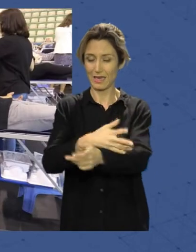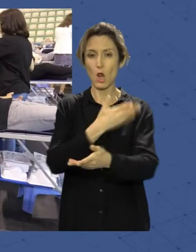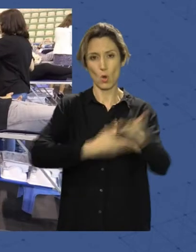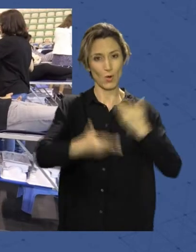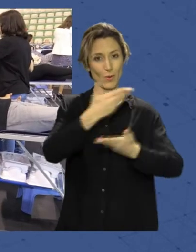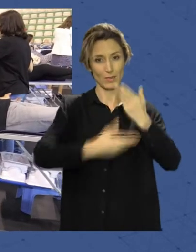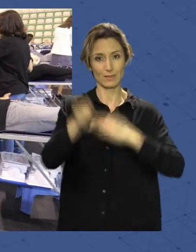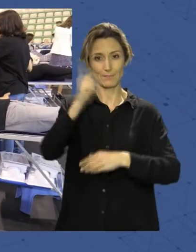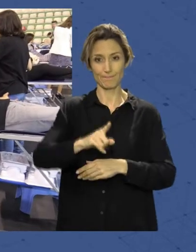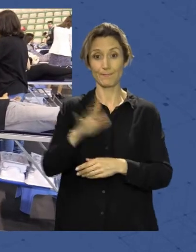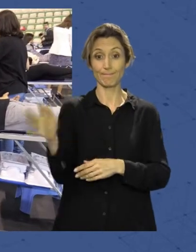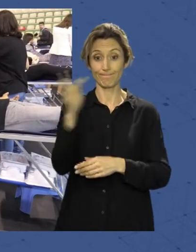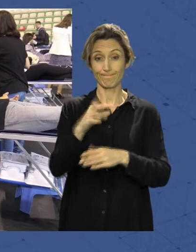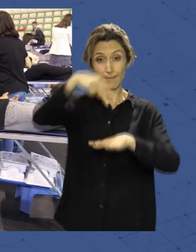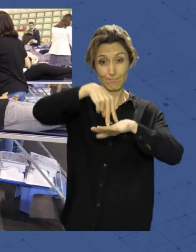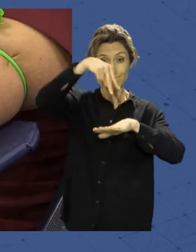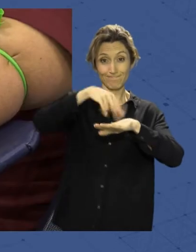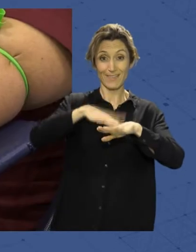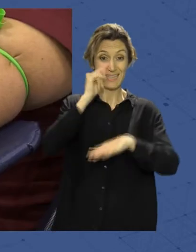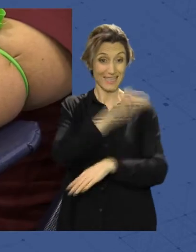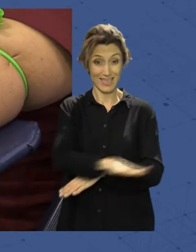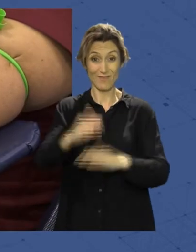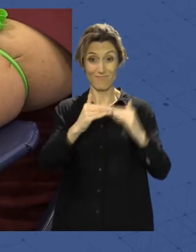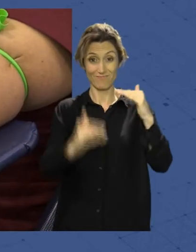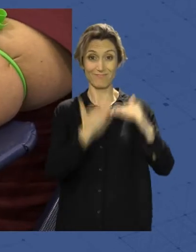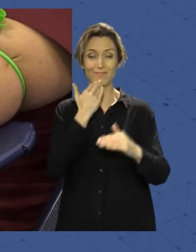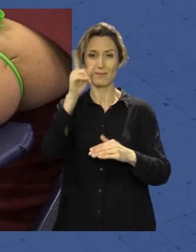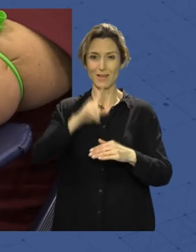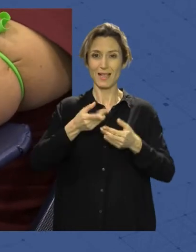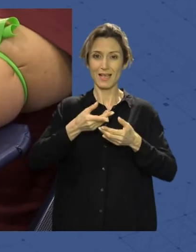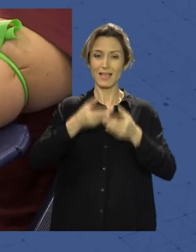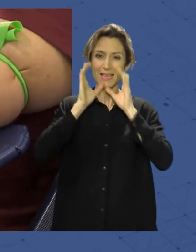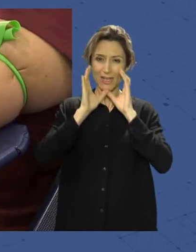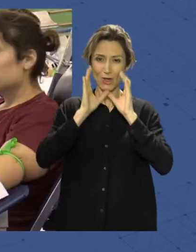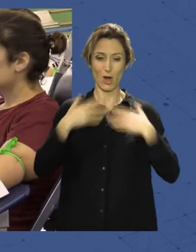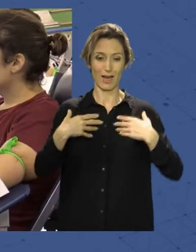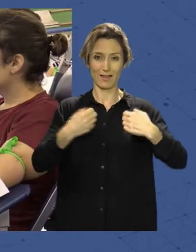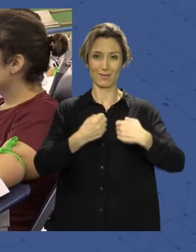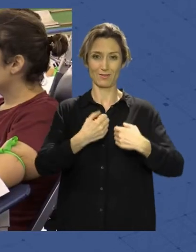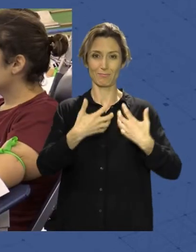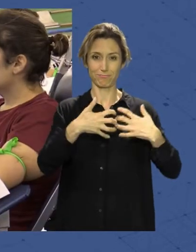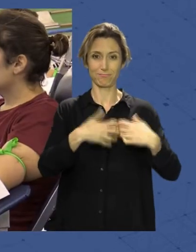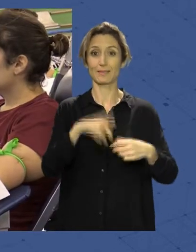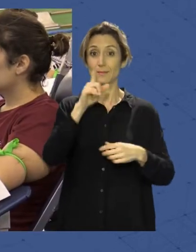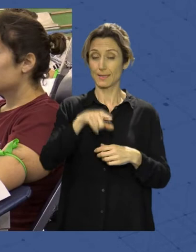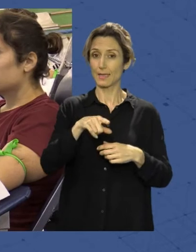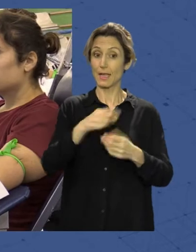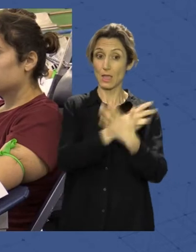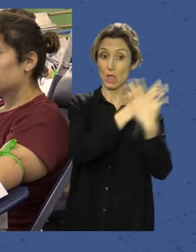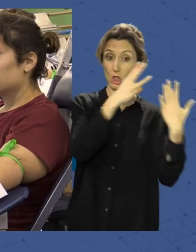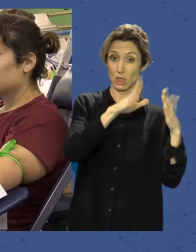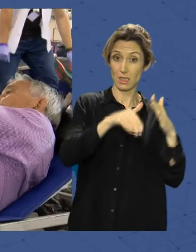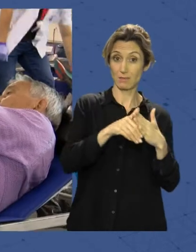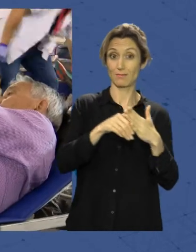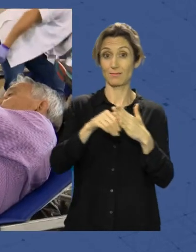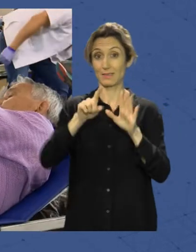Además habrá un castillo hinchable para los menores y desayuno cardiosaludable. Pueden donar personas de entre 18 y 65 años